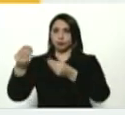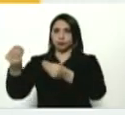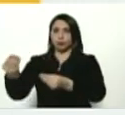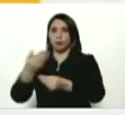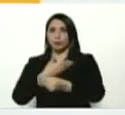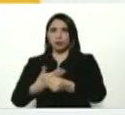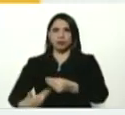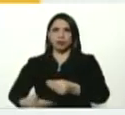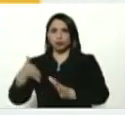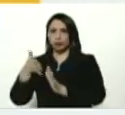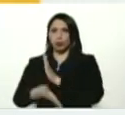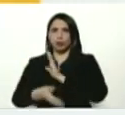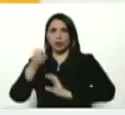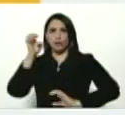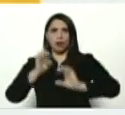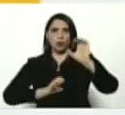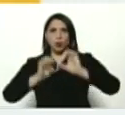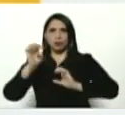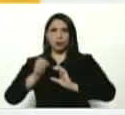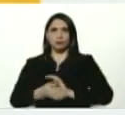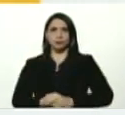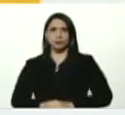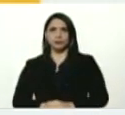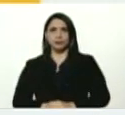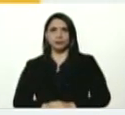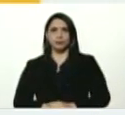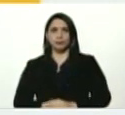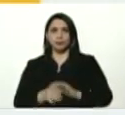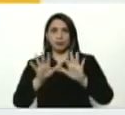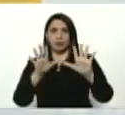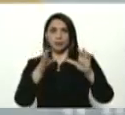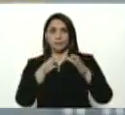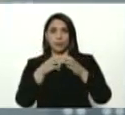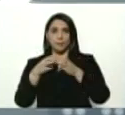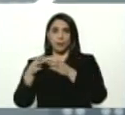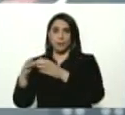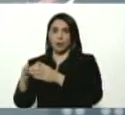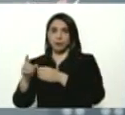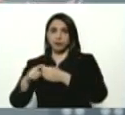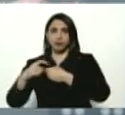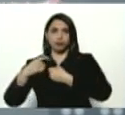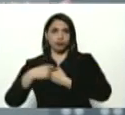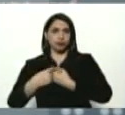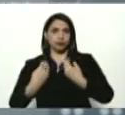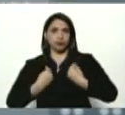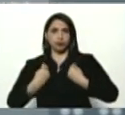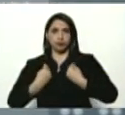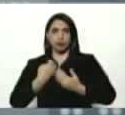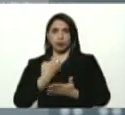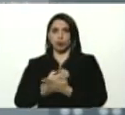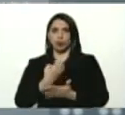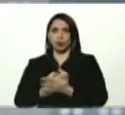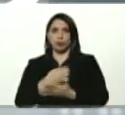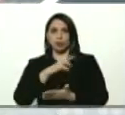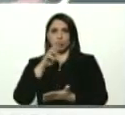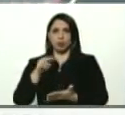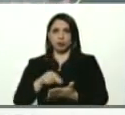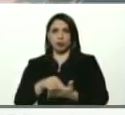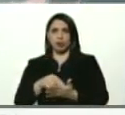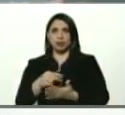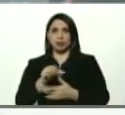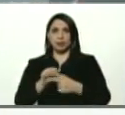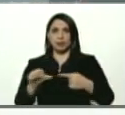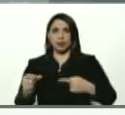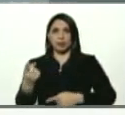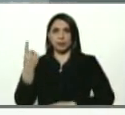ha sido la evaluación de los 10 sectores que se incorporaron a la vida económica nacional la semana pasada.